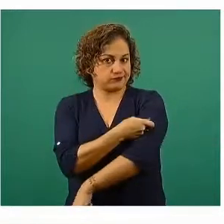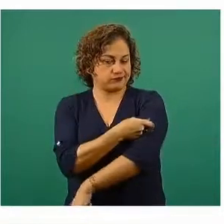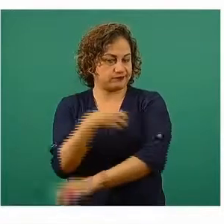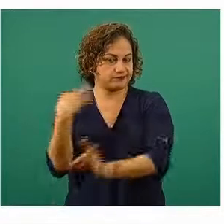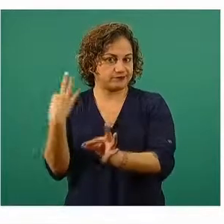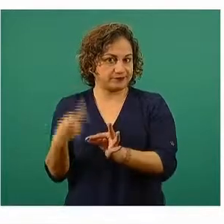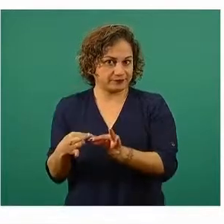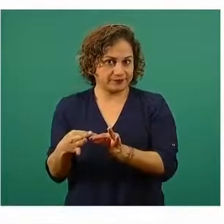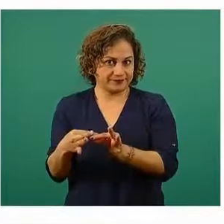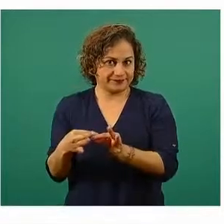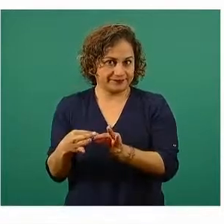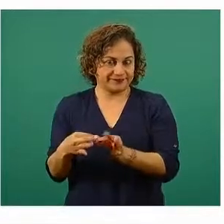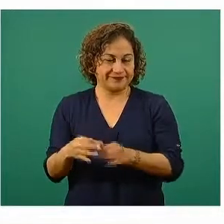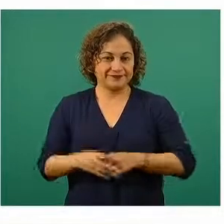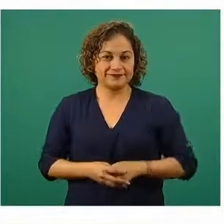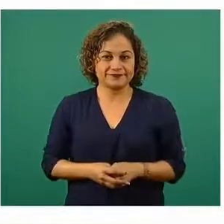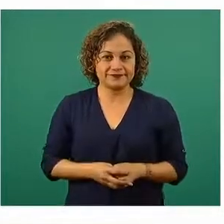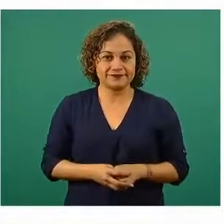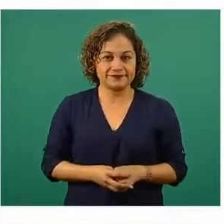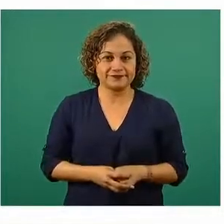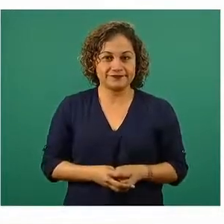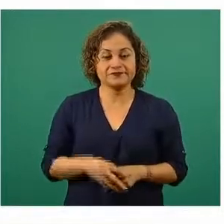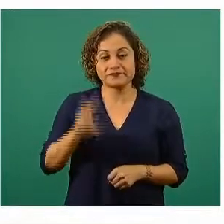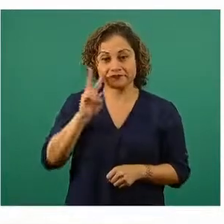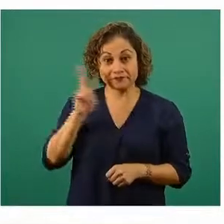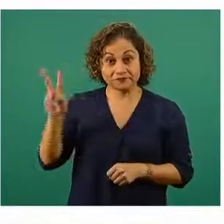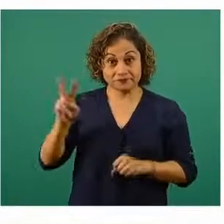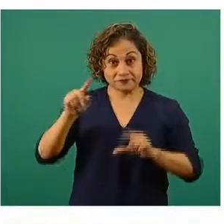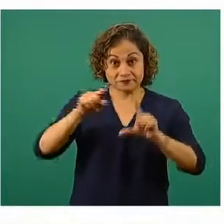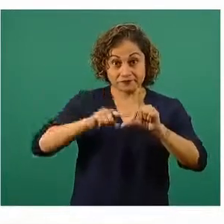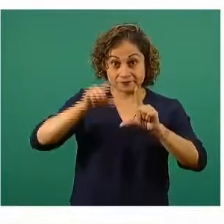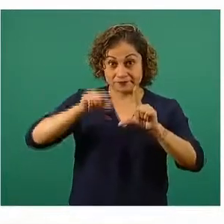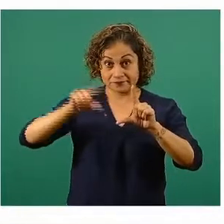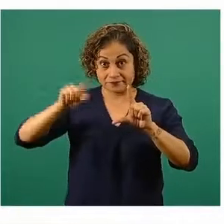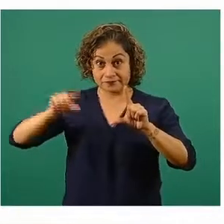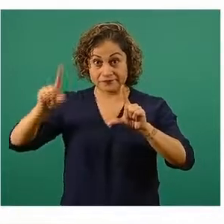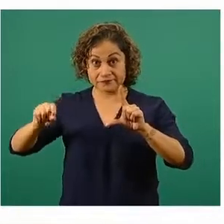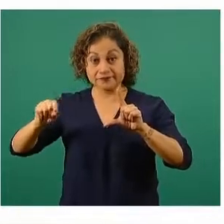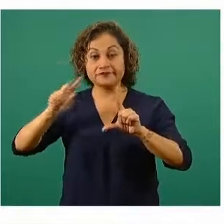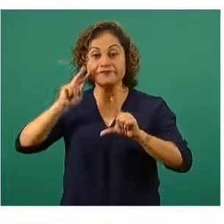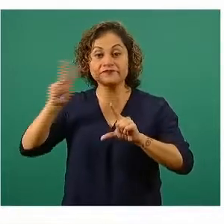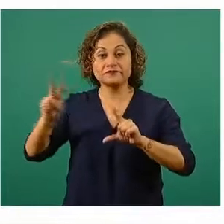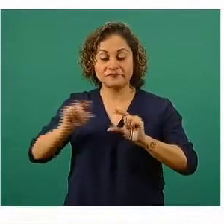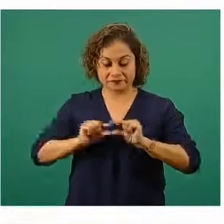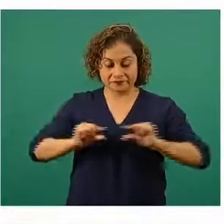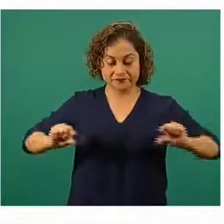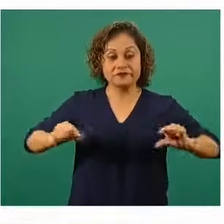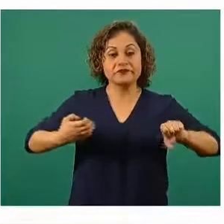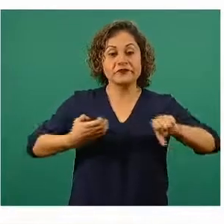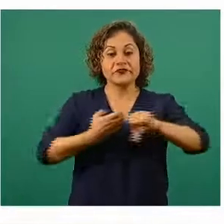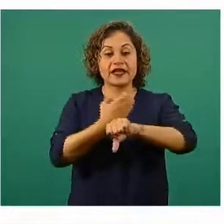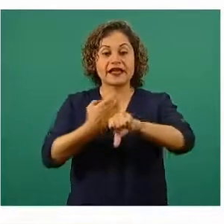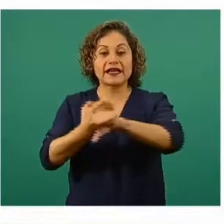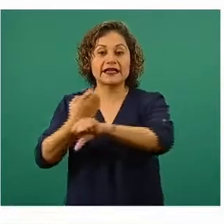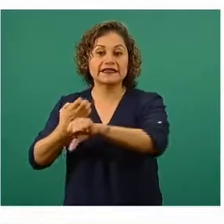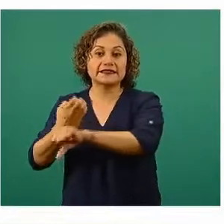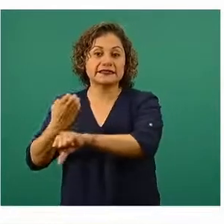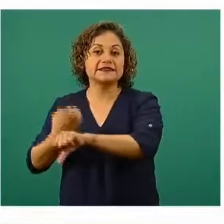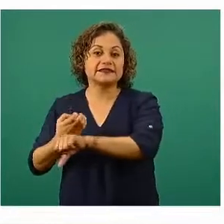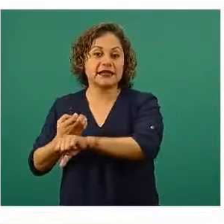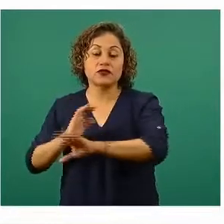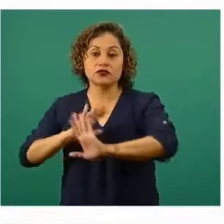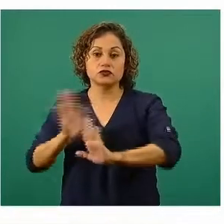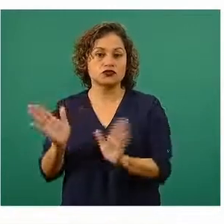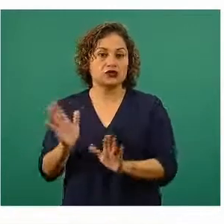ustedes identificar precisamente en la gráfica las entidades que prácticamente ya superaron el